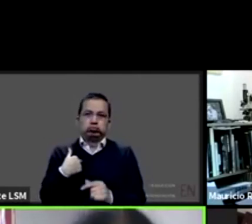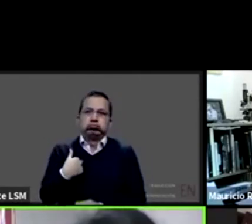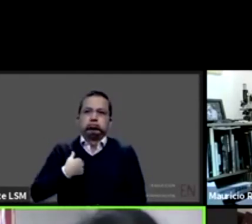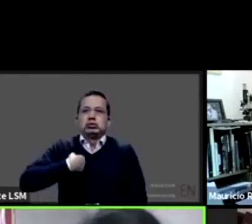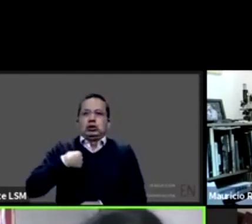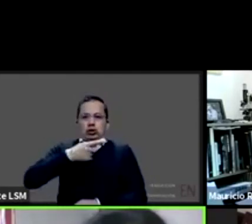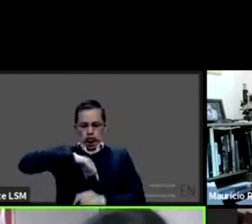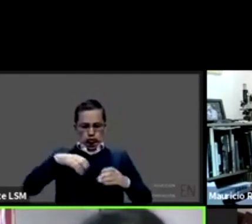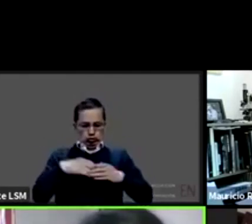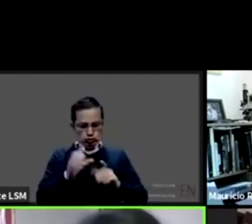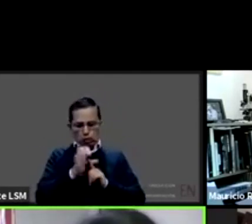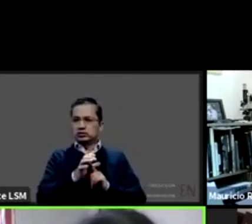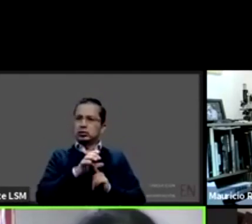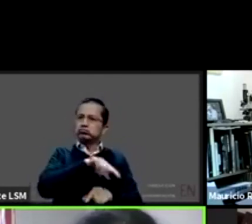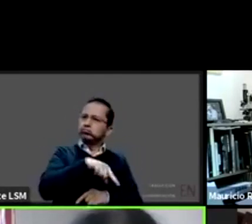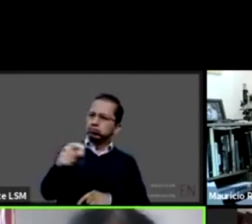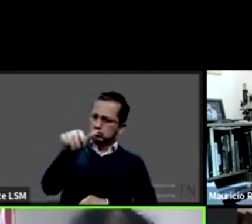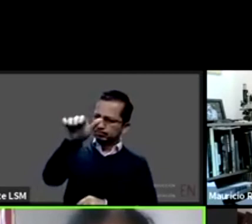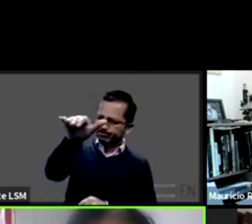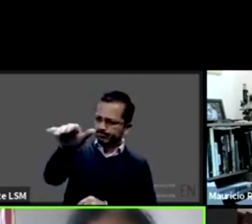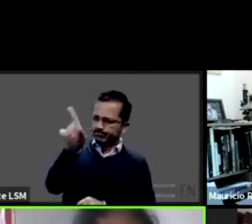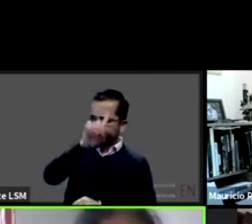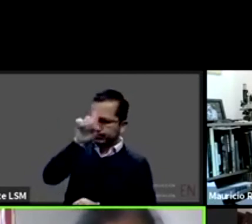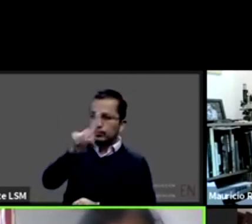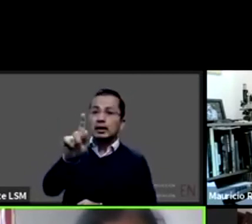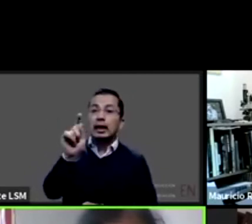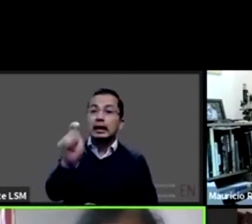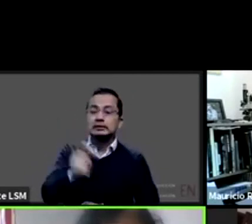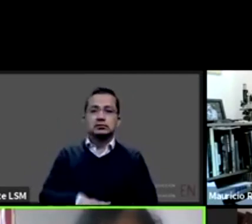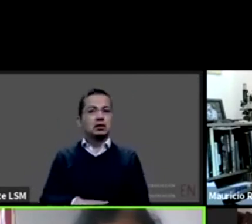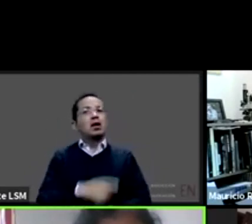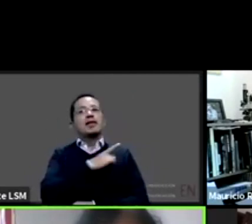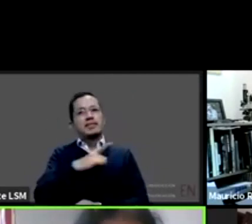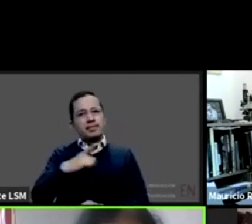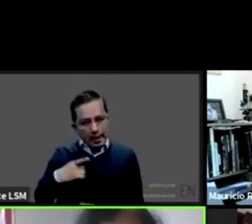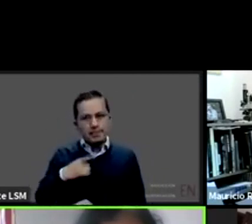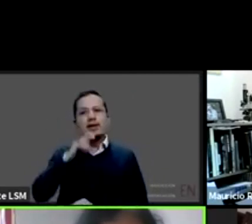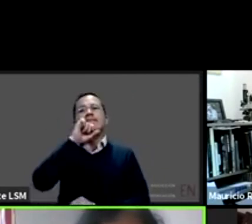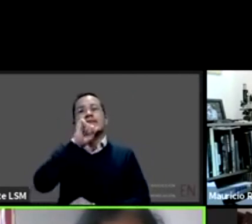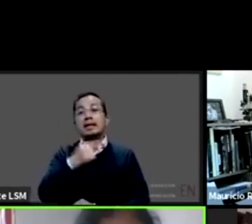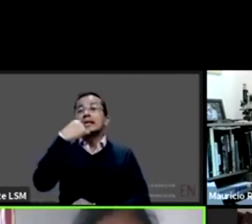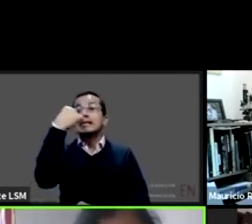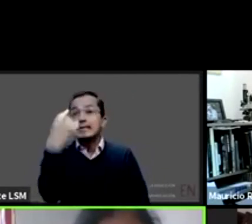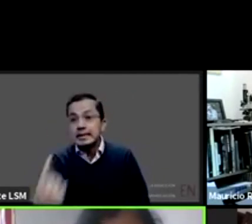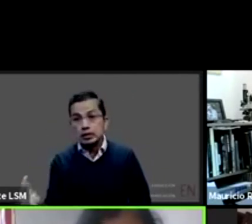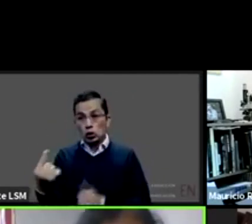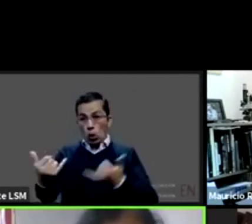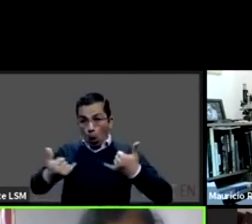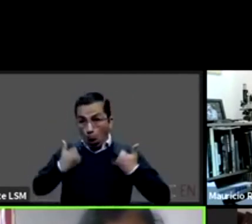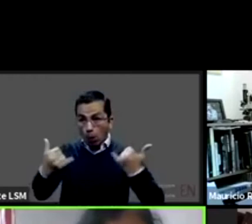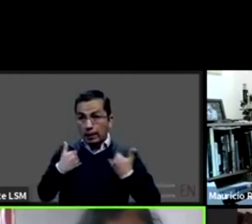importante asegurar el flujo de retorno de opinión de los niños las niñas y adolescentes en estos